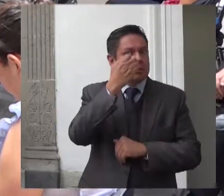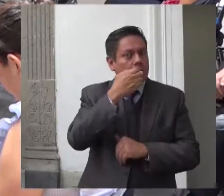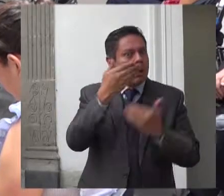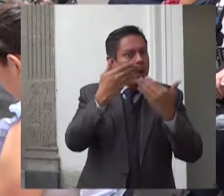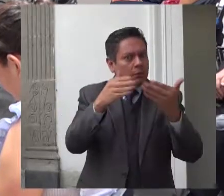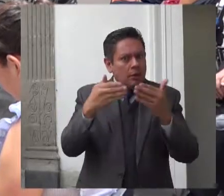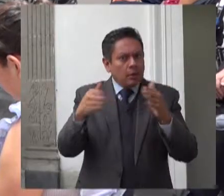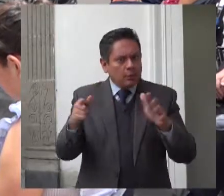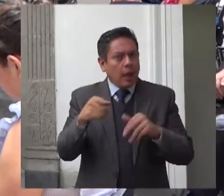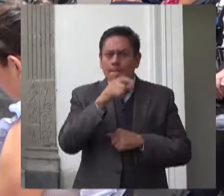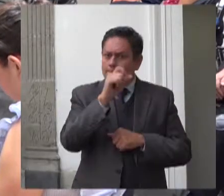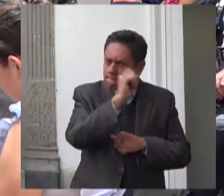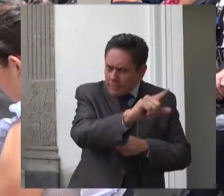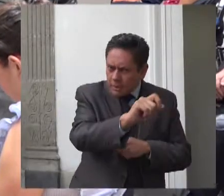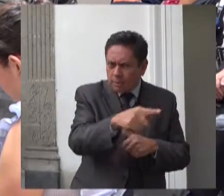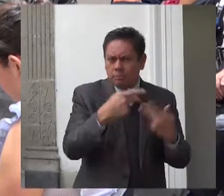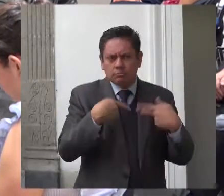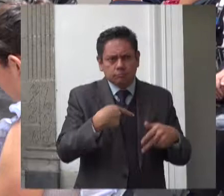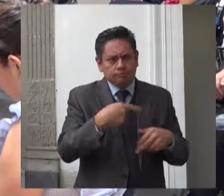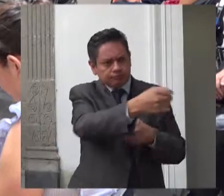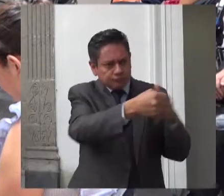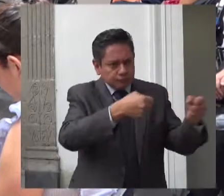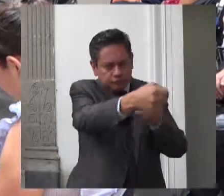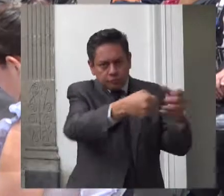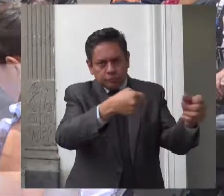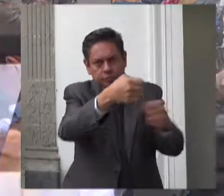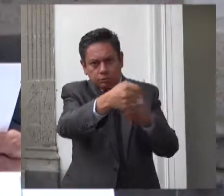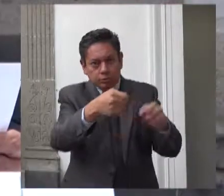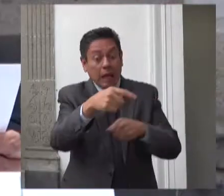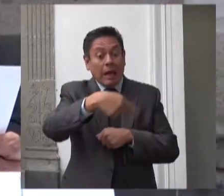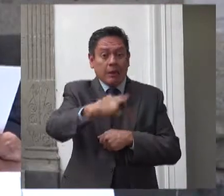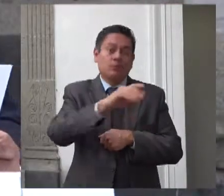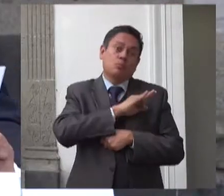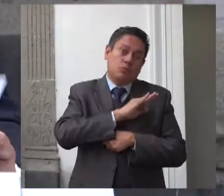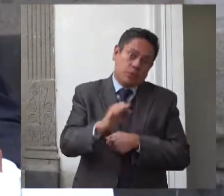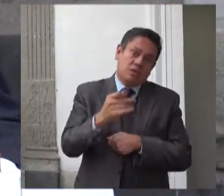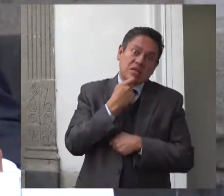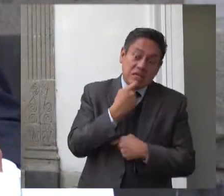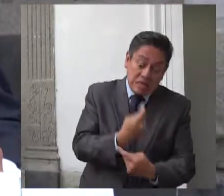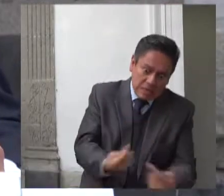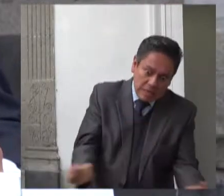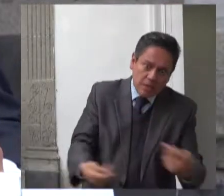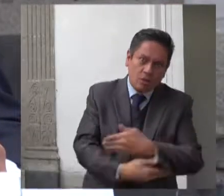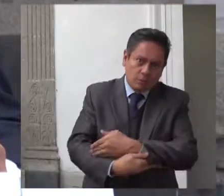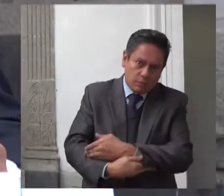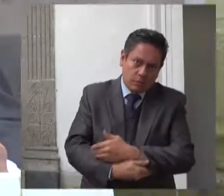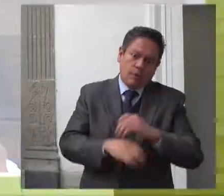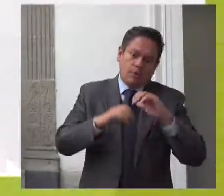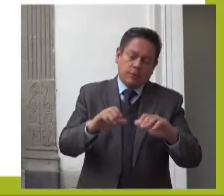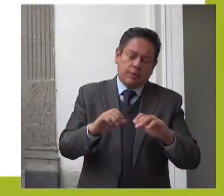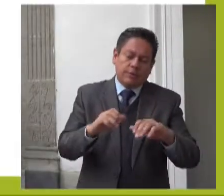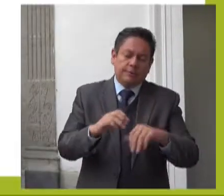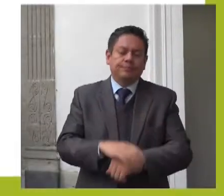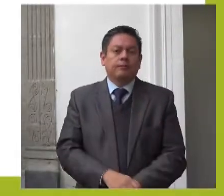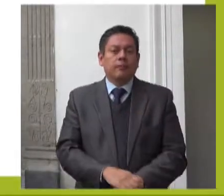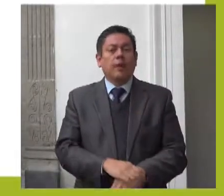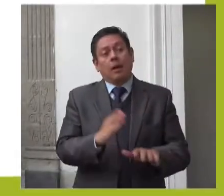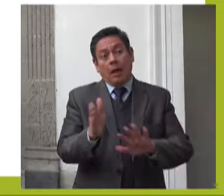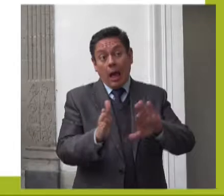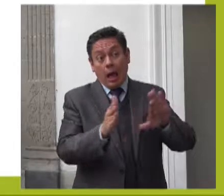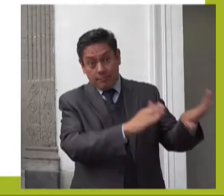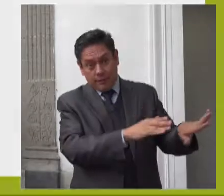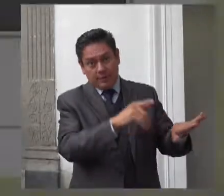atención cuidado y desarrollo integral infantil a la Secretaría de Hacienda y Crédito